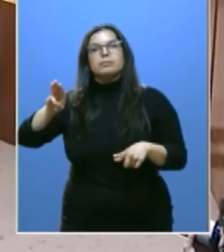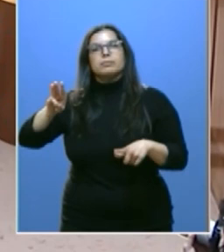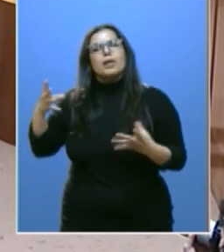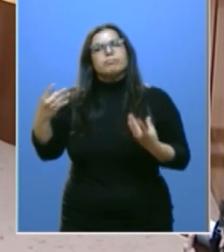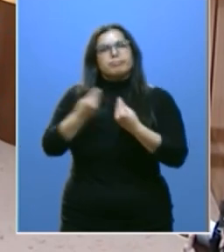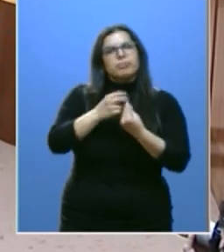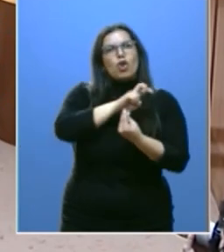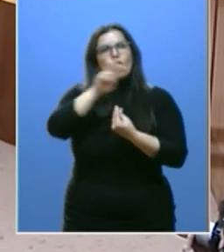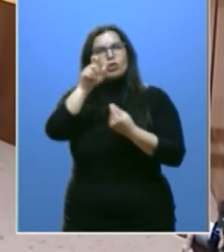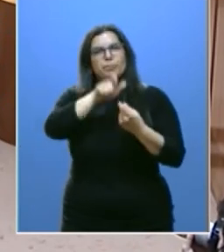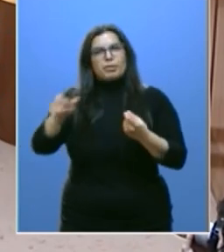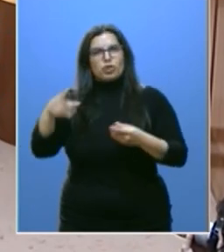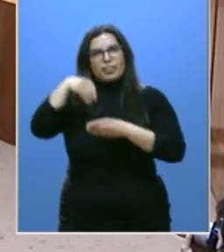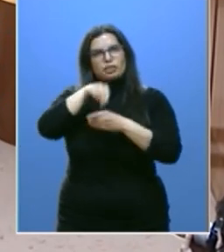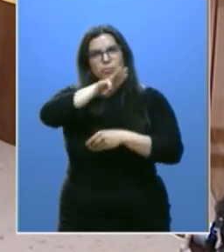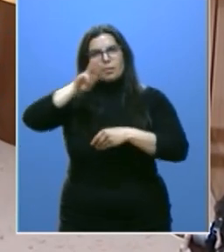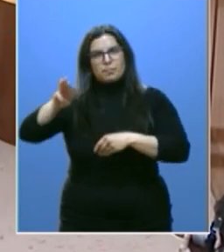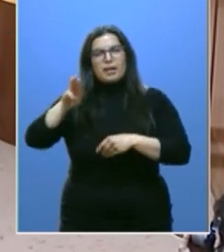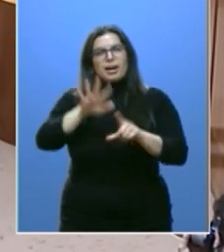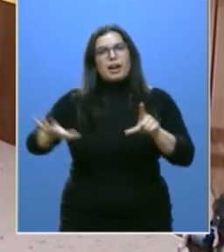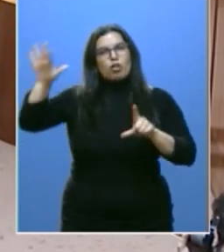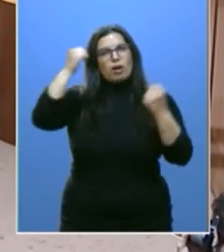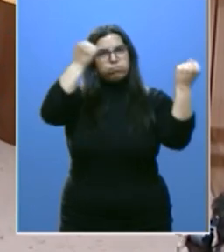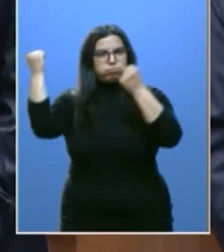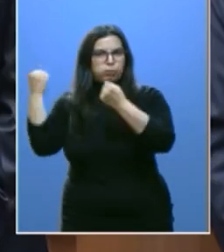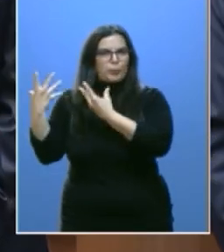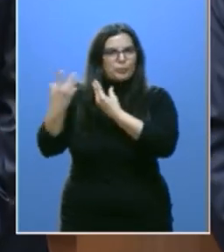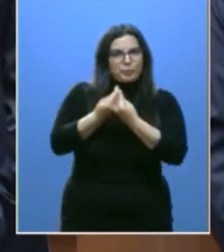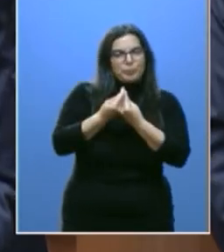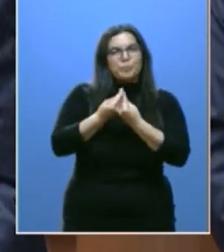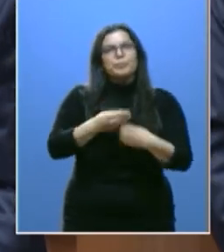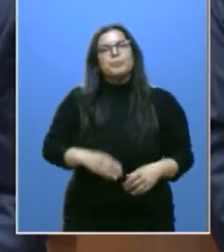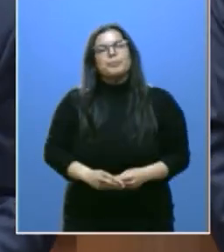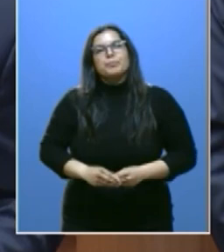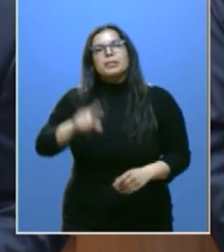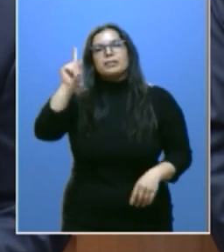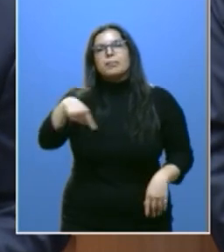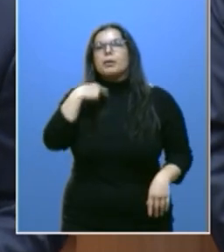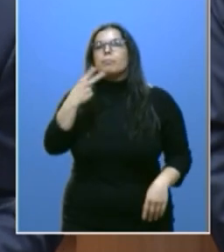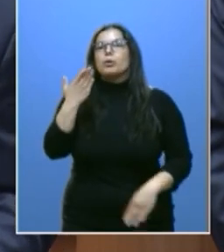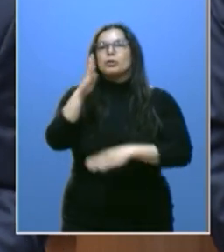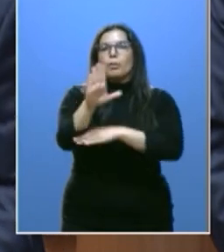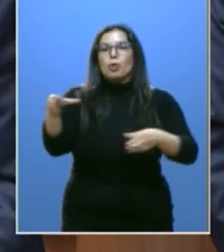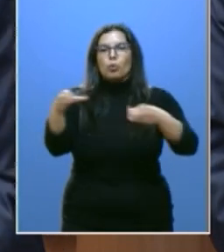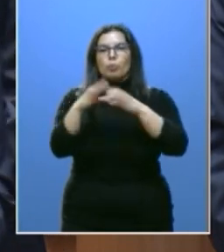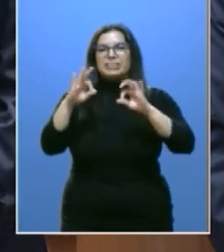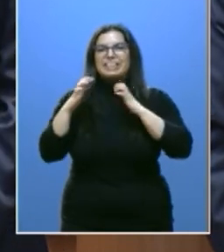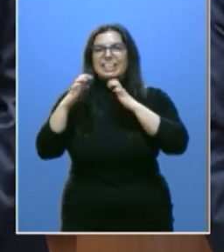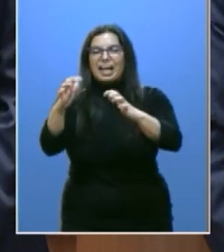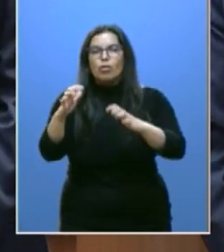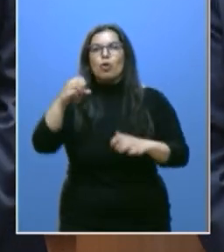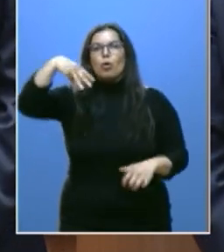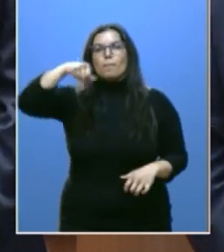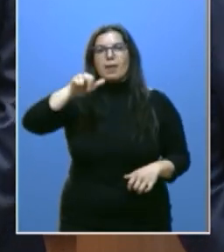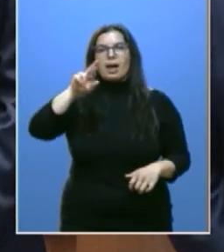otros cargos del Partido Popular, acompañado por el portavoz del Grupo del Senado, Javier